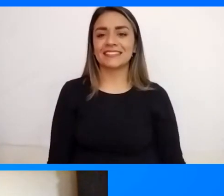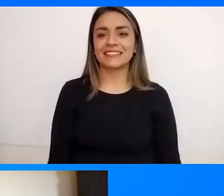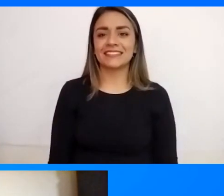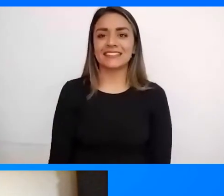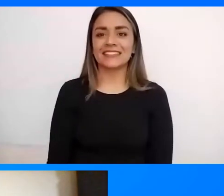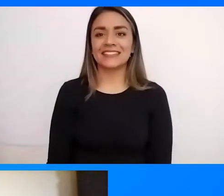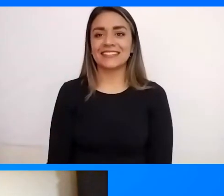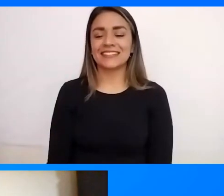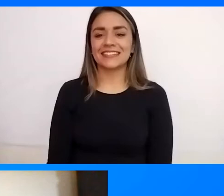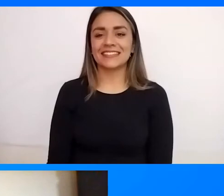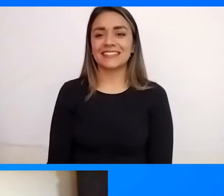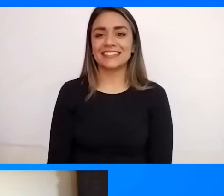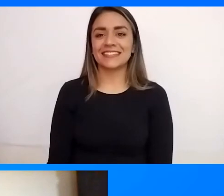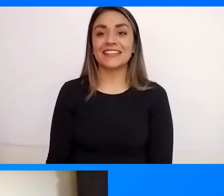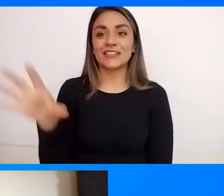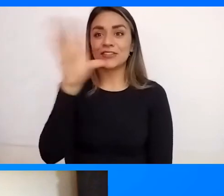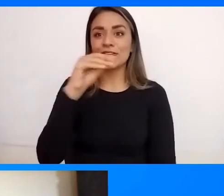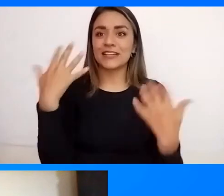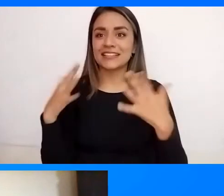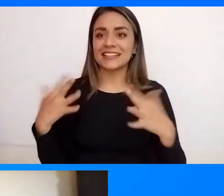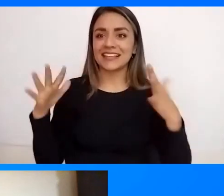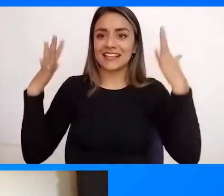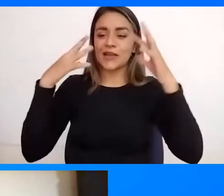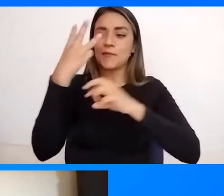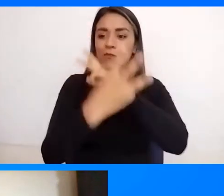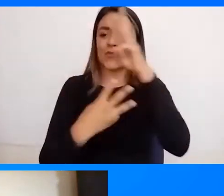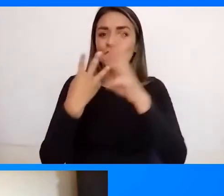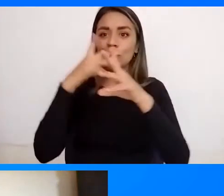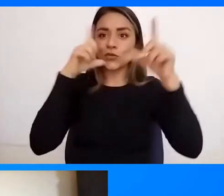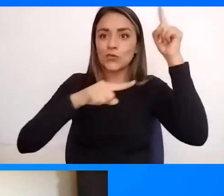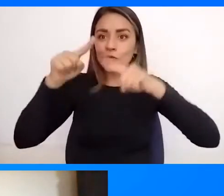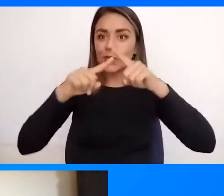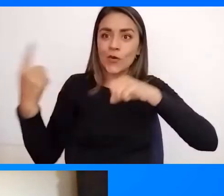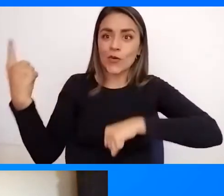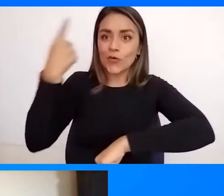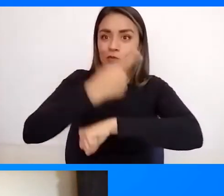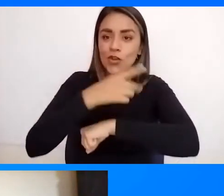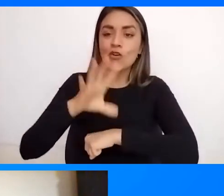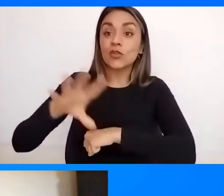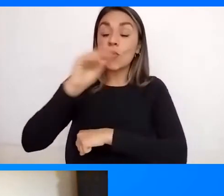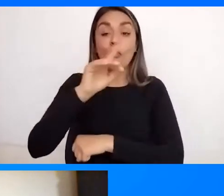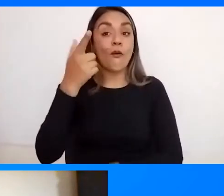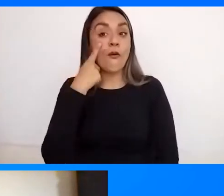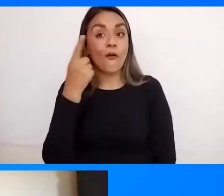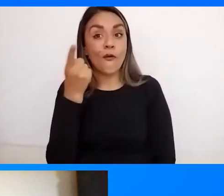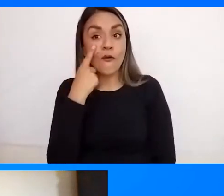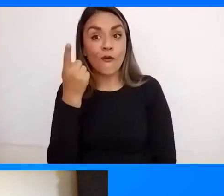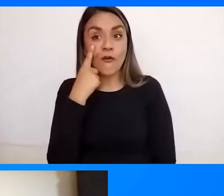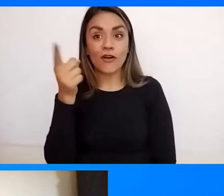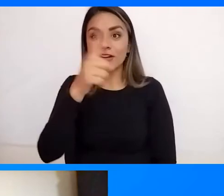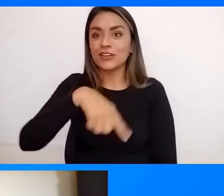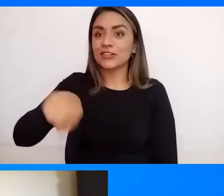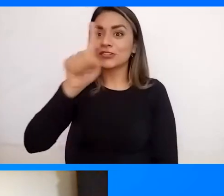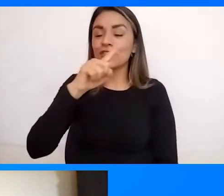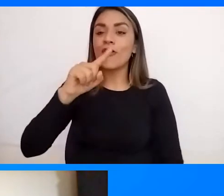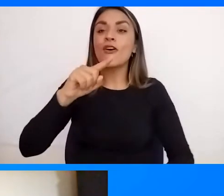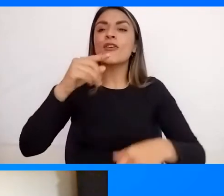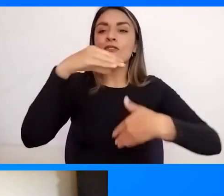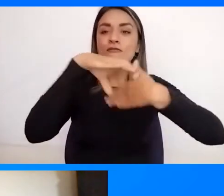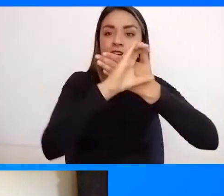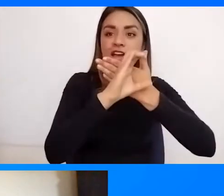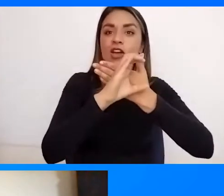Entonces vamos A celebrar El día Mundial Del turismo Ese día Entre todos Yo veré Miramos A ver Por redes sociales O cómo